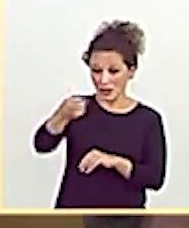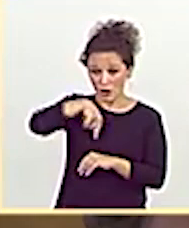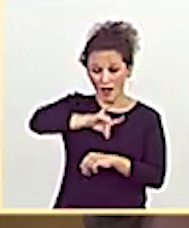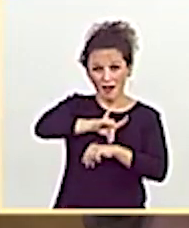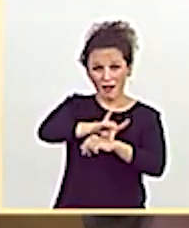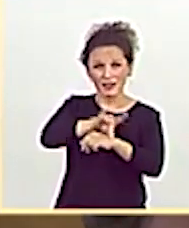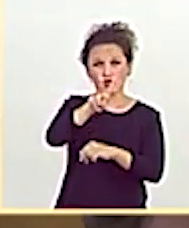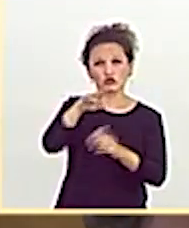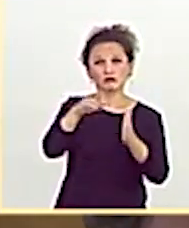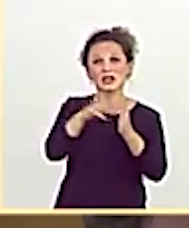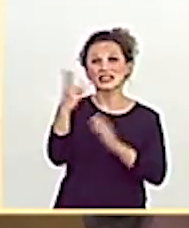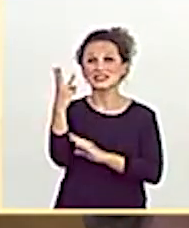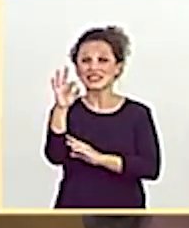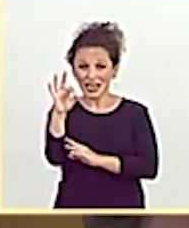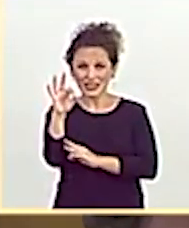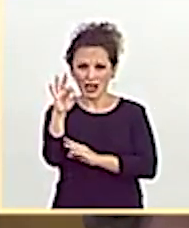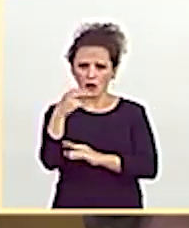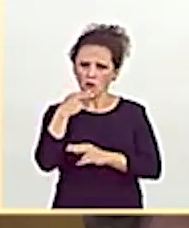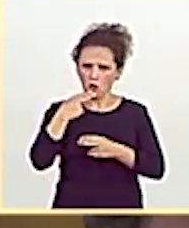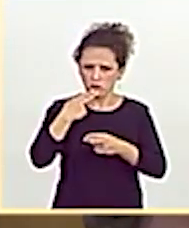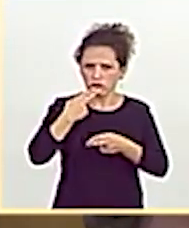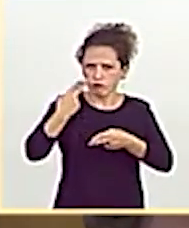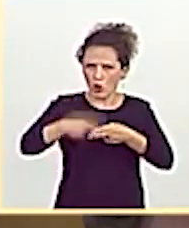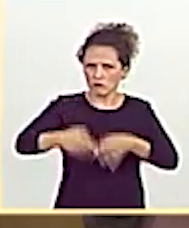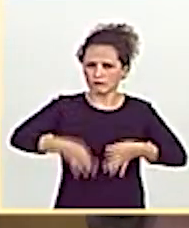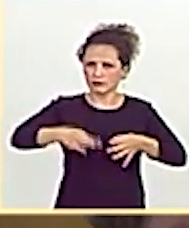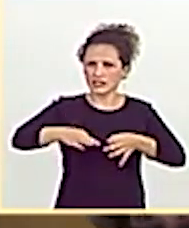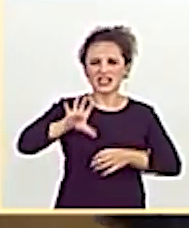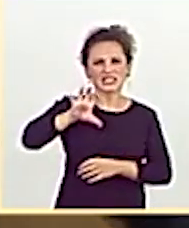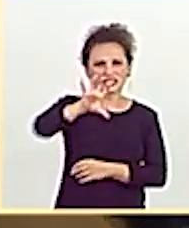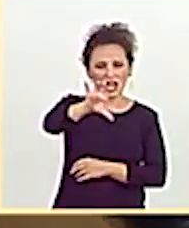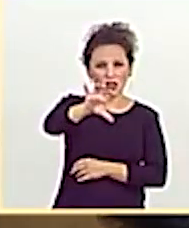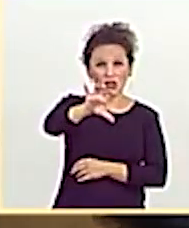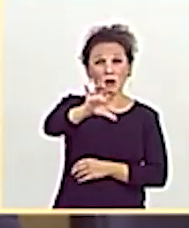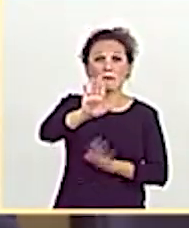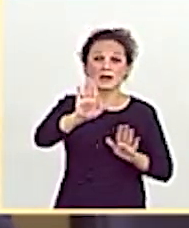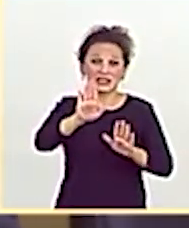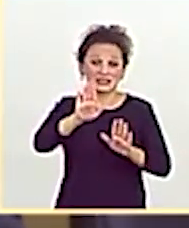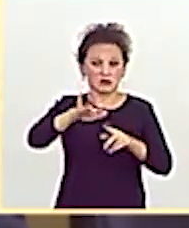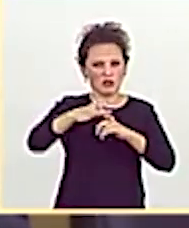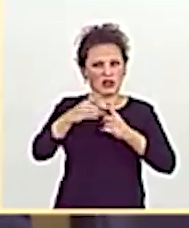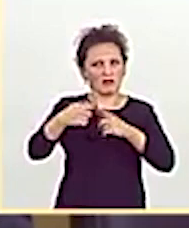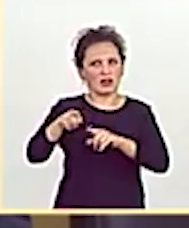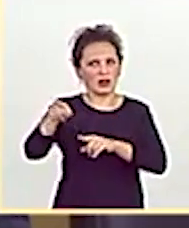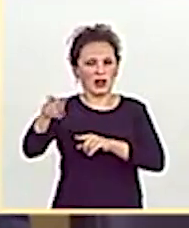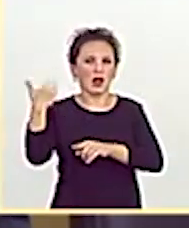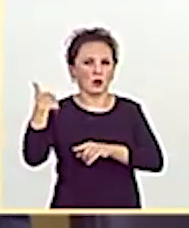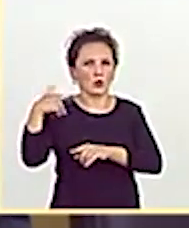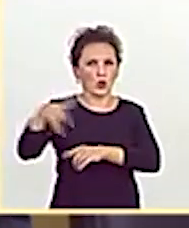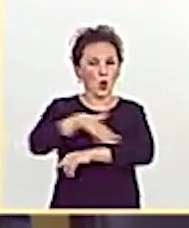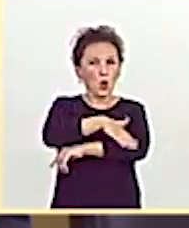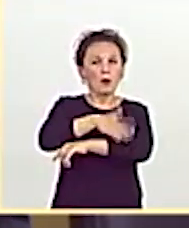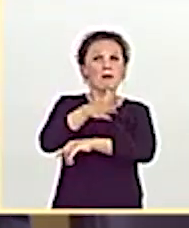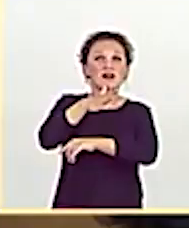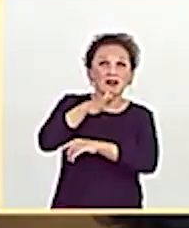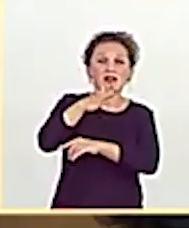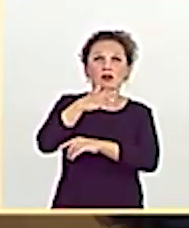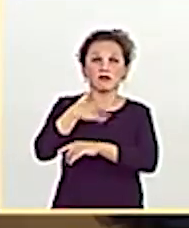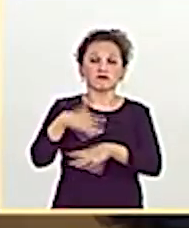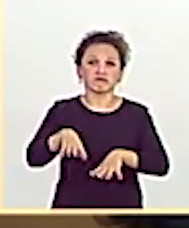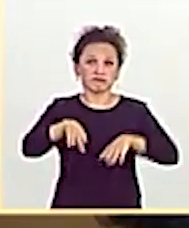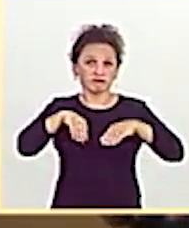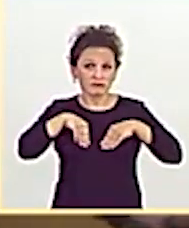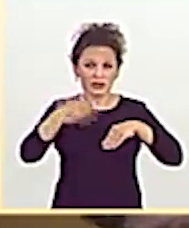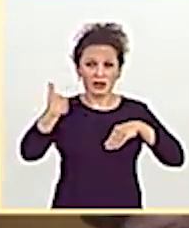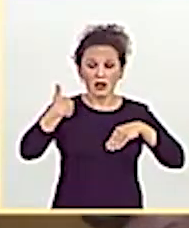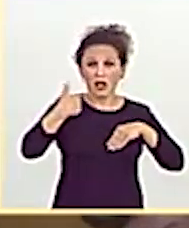2030 es una política de Estado, a diferencia de cuando hubo gobernaron ustedes que ignoraron los compromisos que adquirió España en la